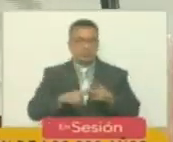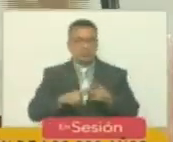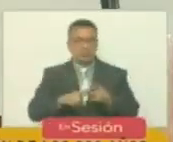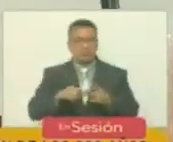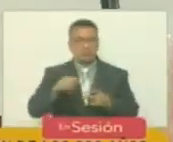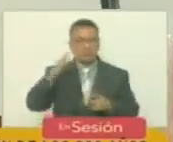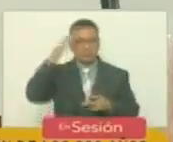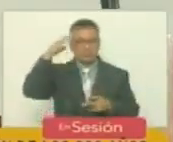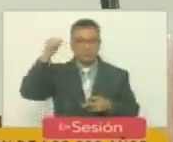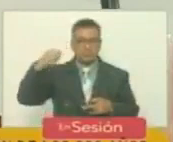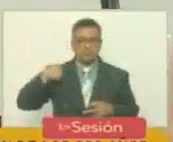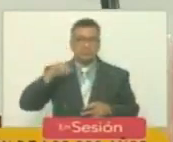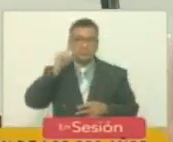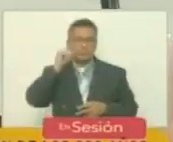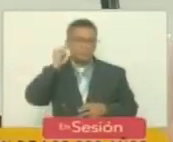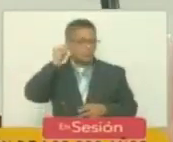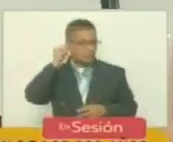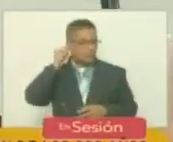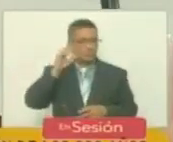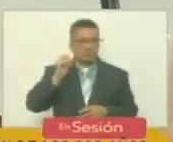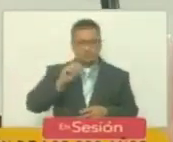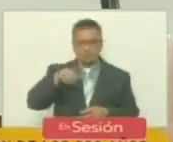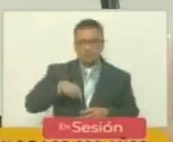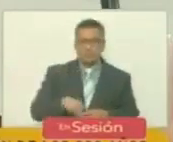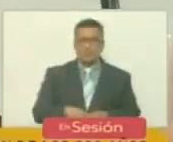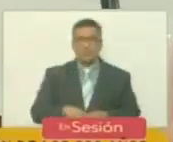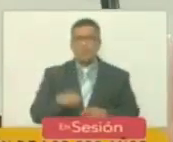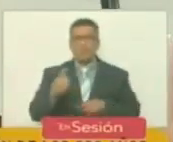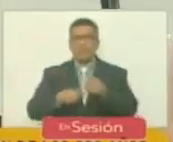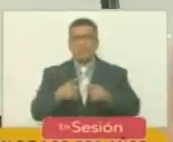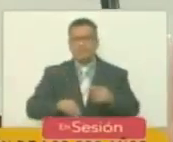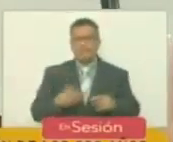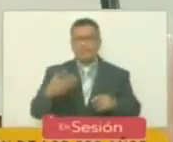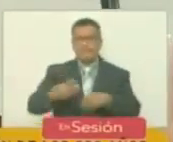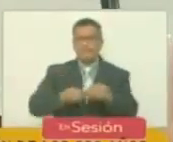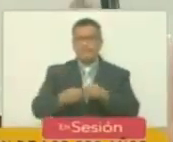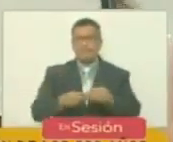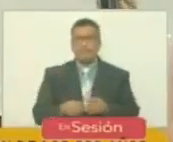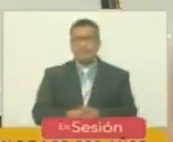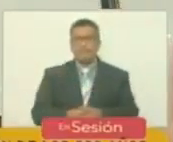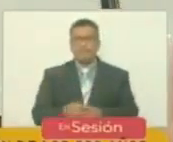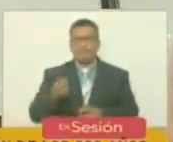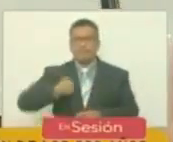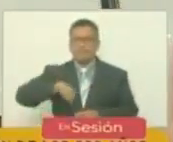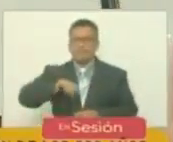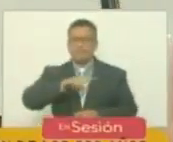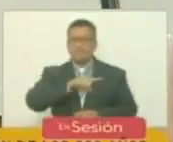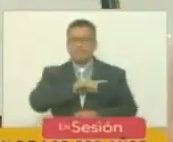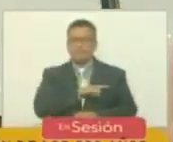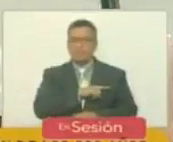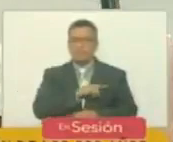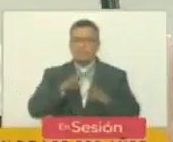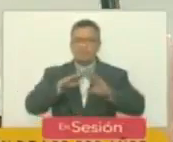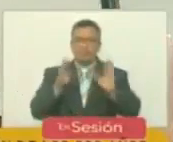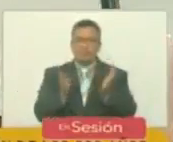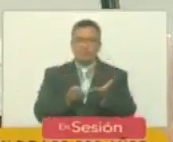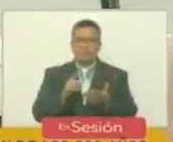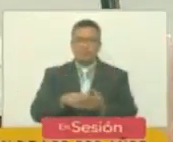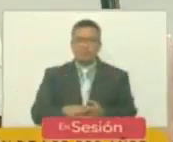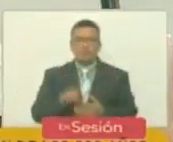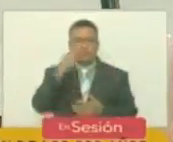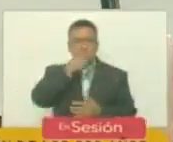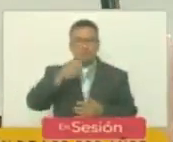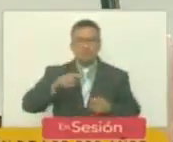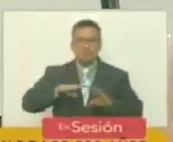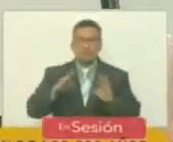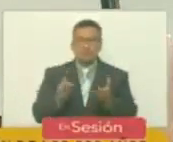decoro de las mujeres con decoro que somos capaces de llevar en nosotros al mundo entero a pueblos